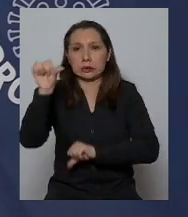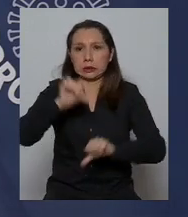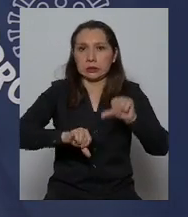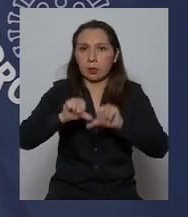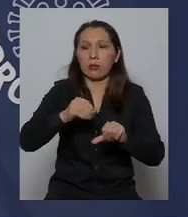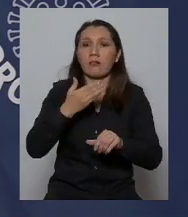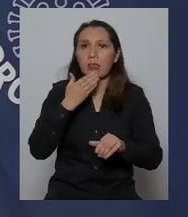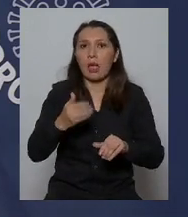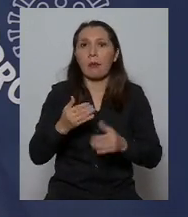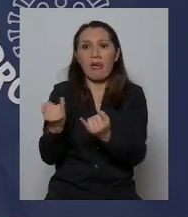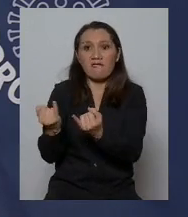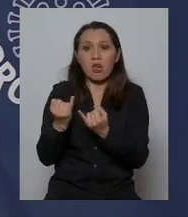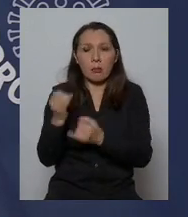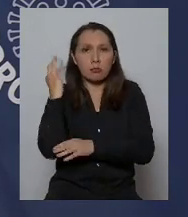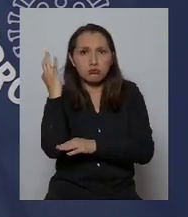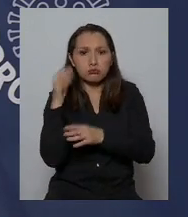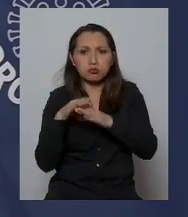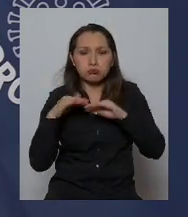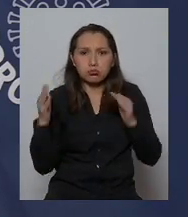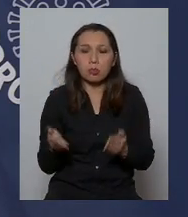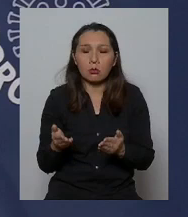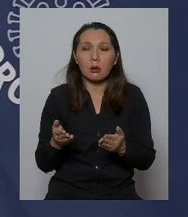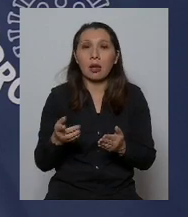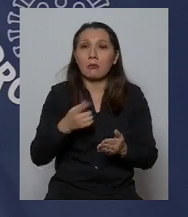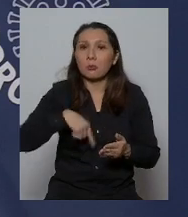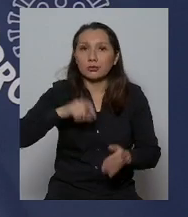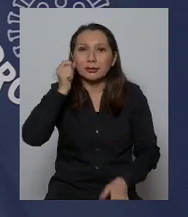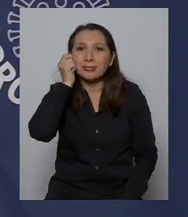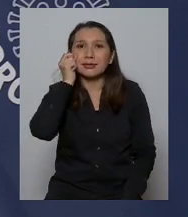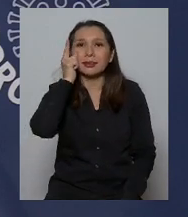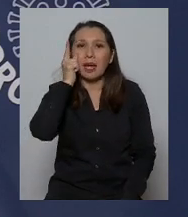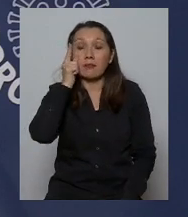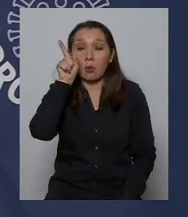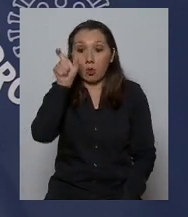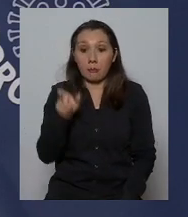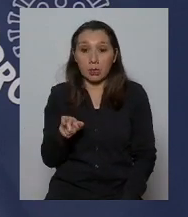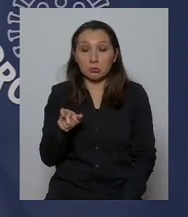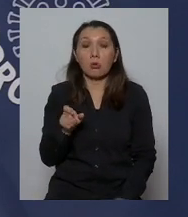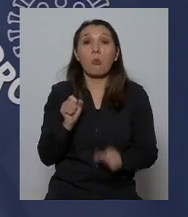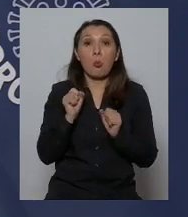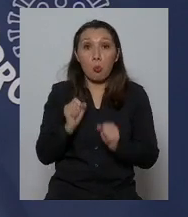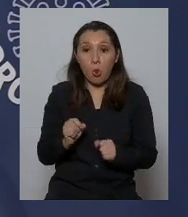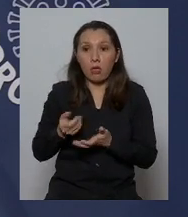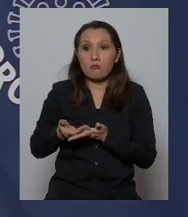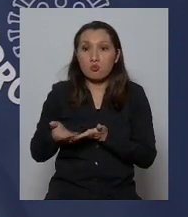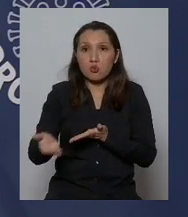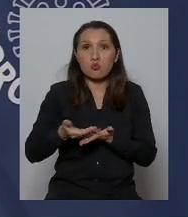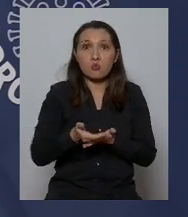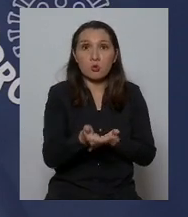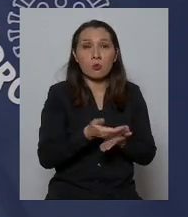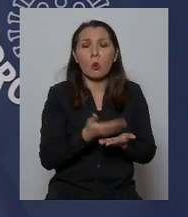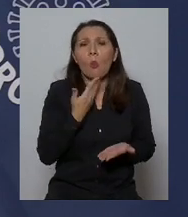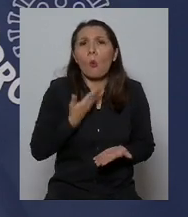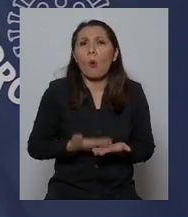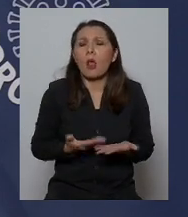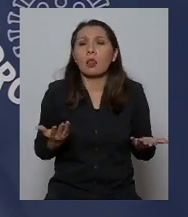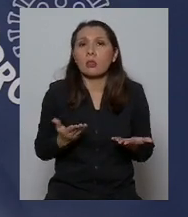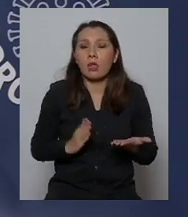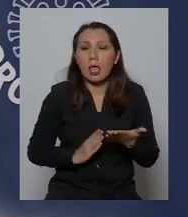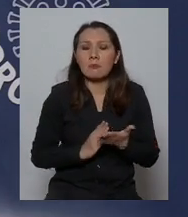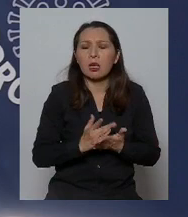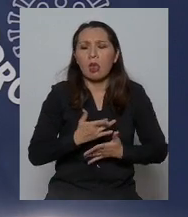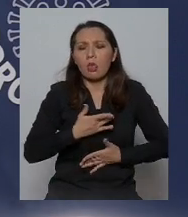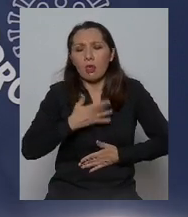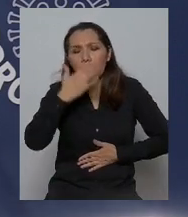de información ¿por qué? porque sabemos que una persona puede ser contagiante desde el